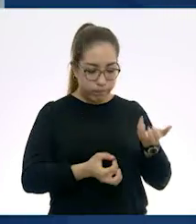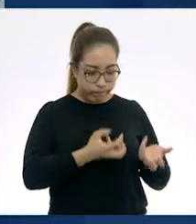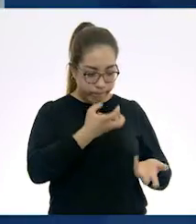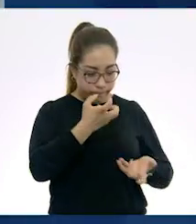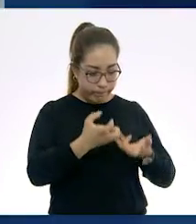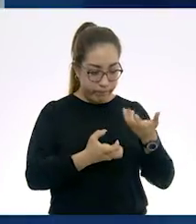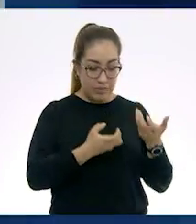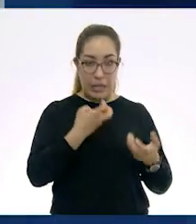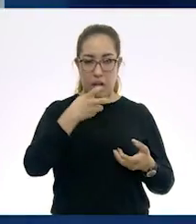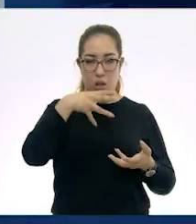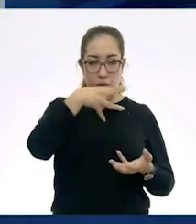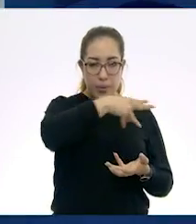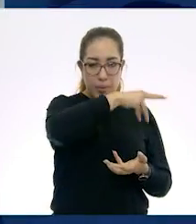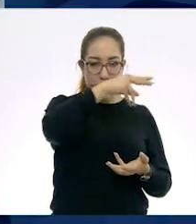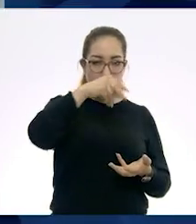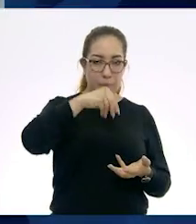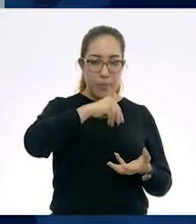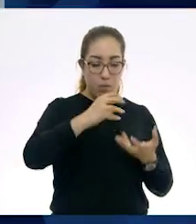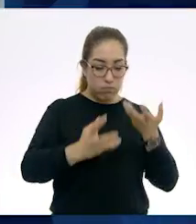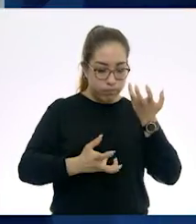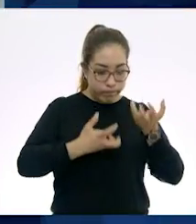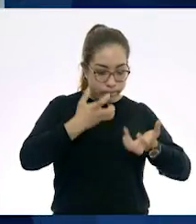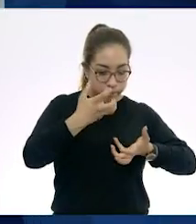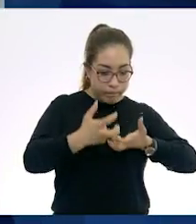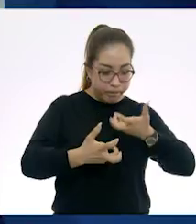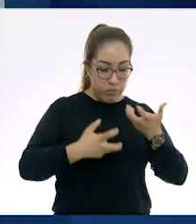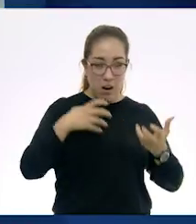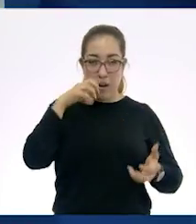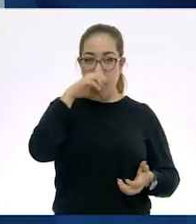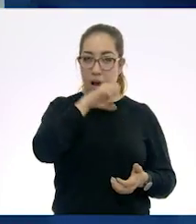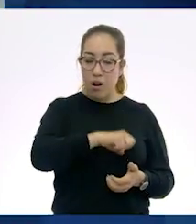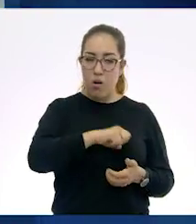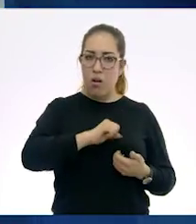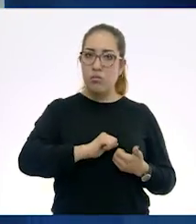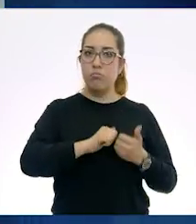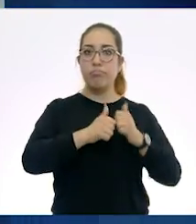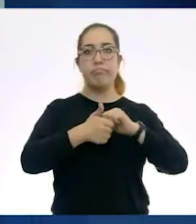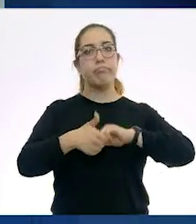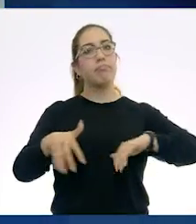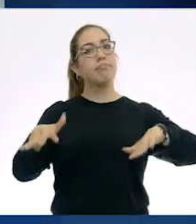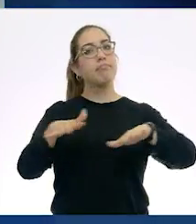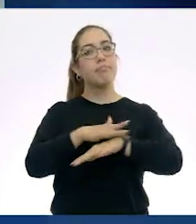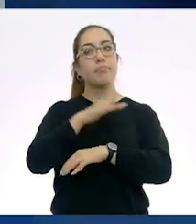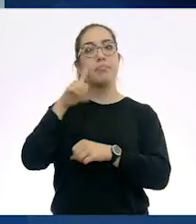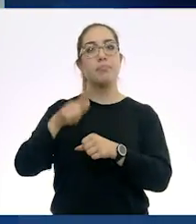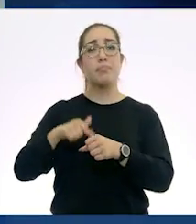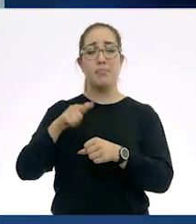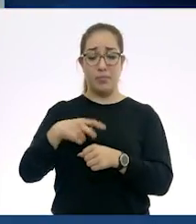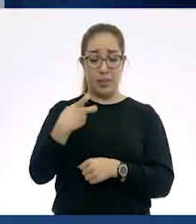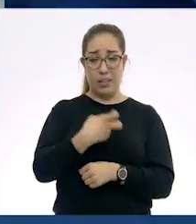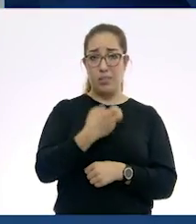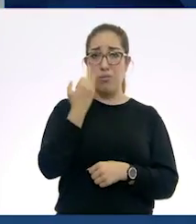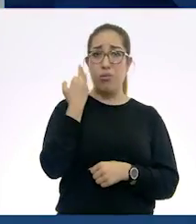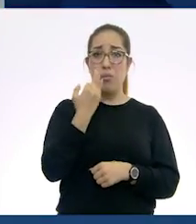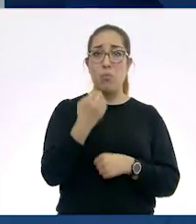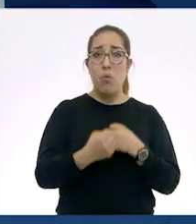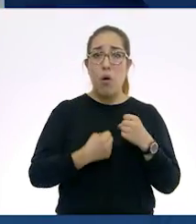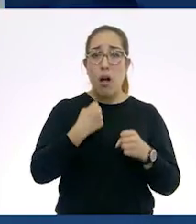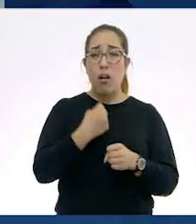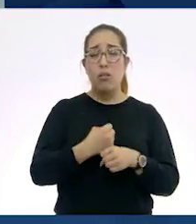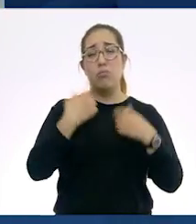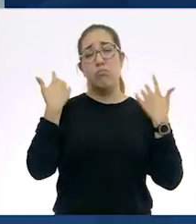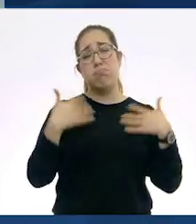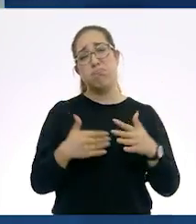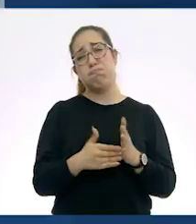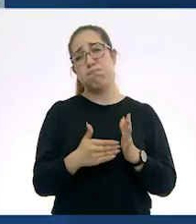momento de coserse dan un color. Ese descubrimiento tomó milenios. Y con ello hicieron